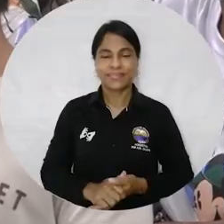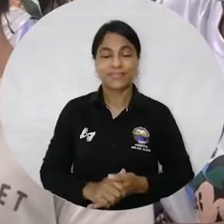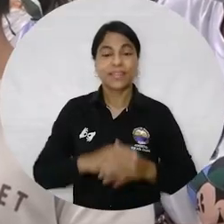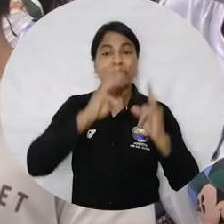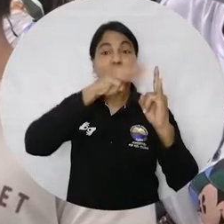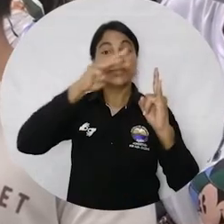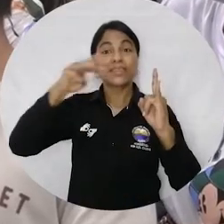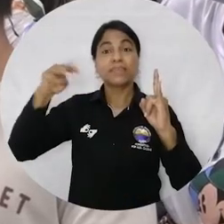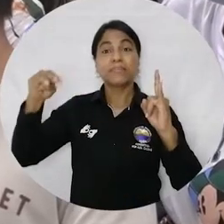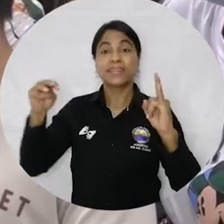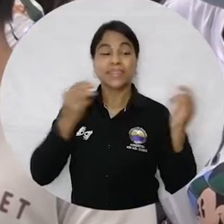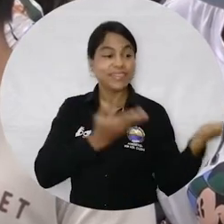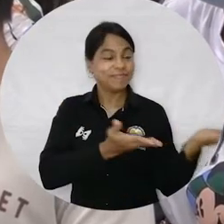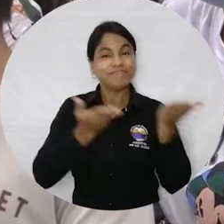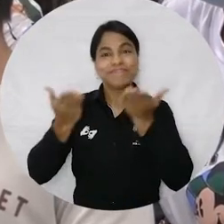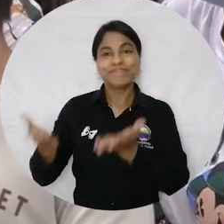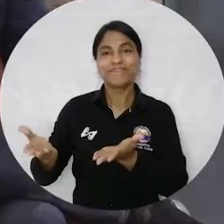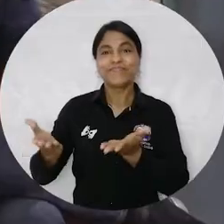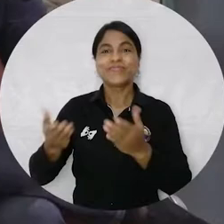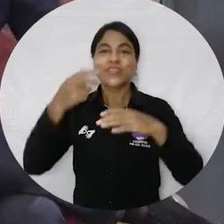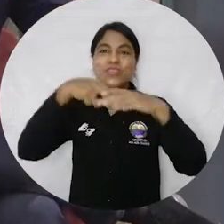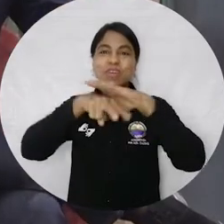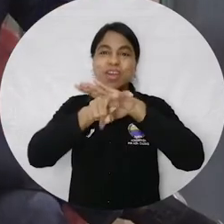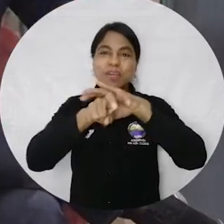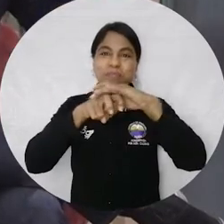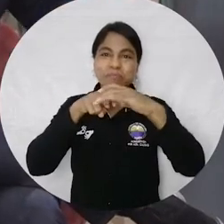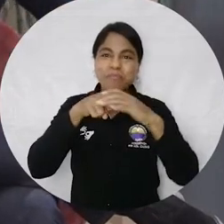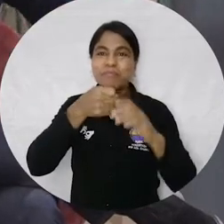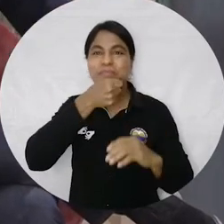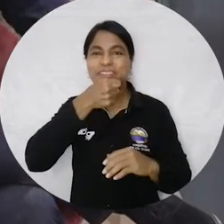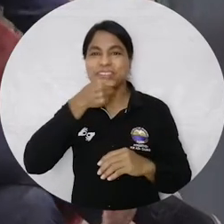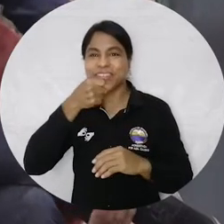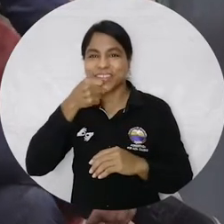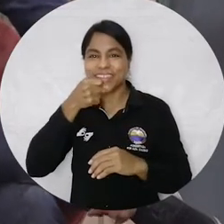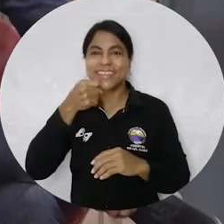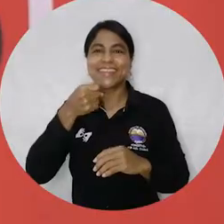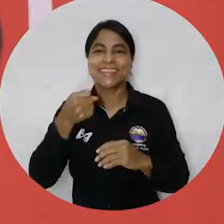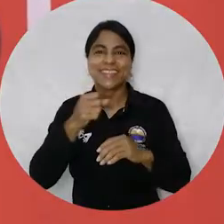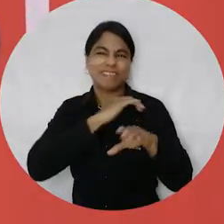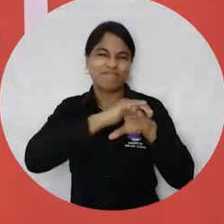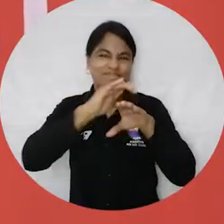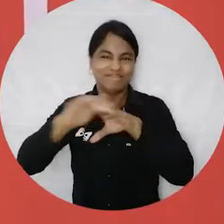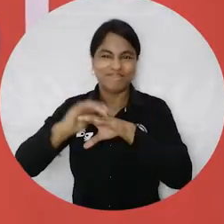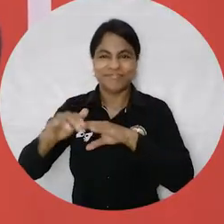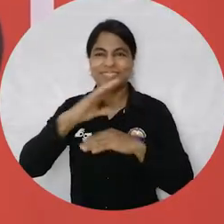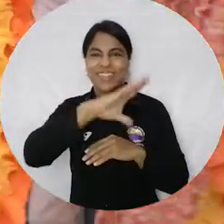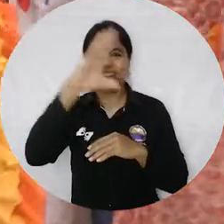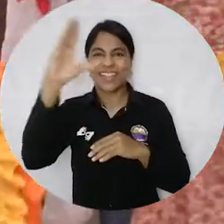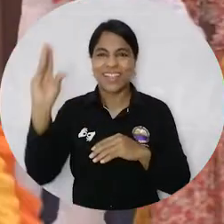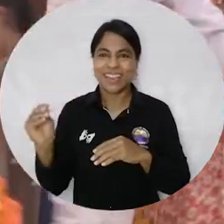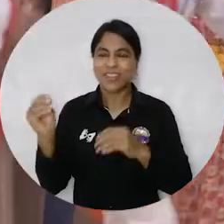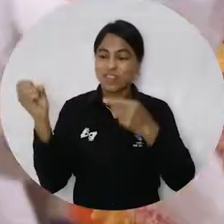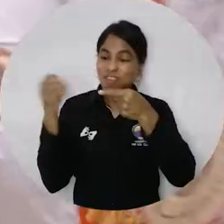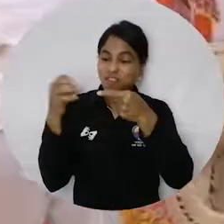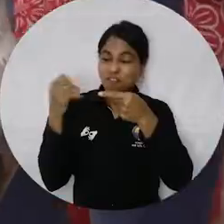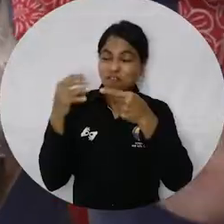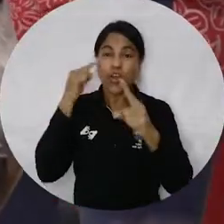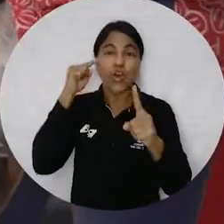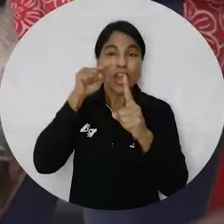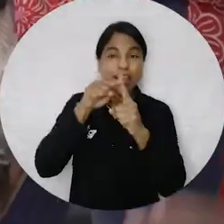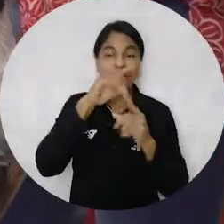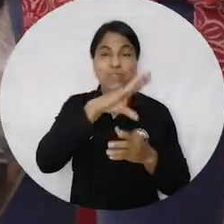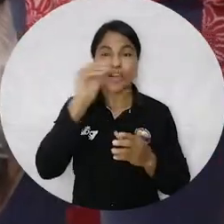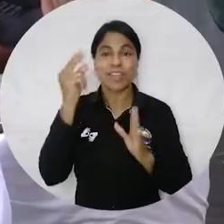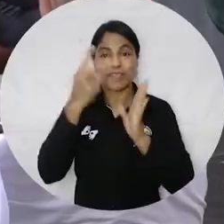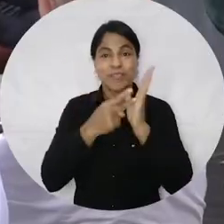La Universidad del Magdalena recibió al equipo de periodistas de Caracol Radio e invitados de la región para desarrollar el foro Reto